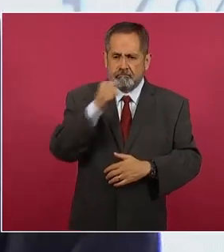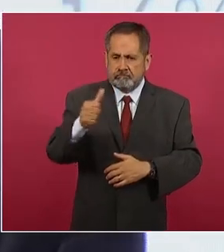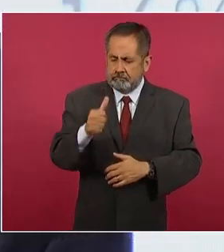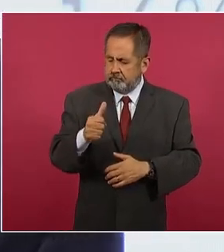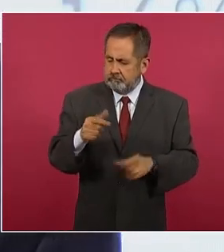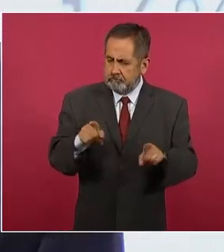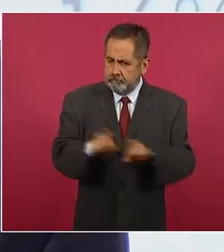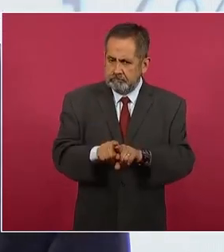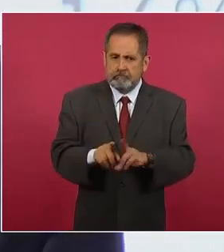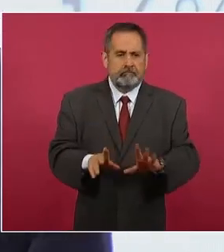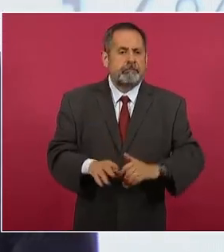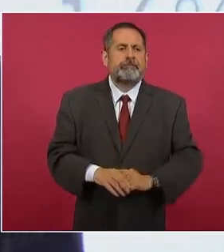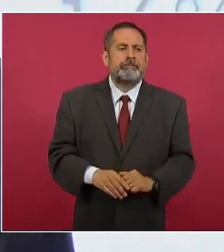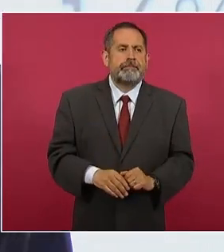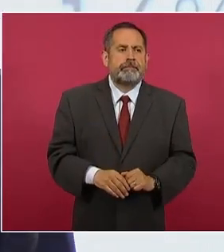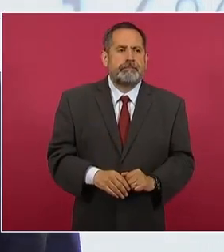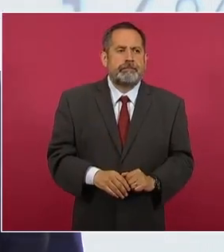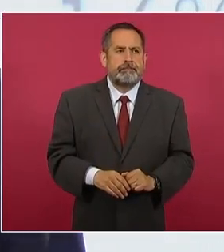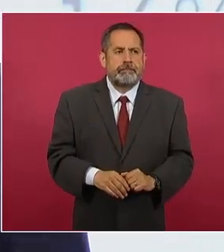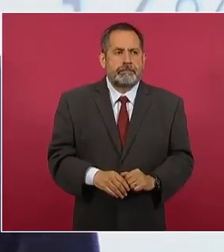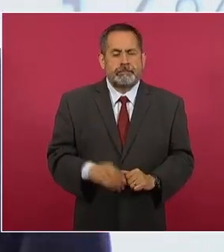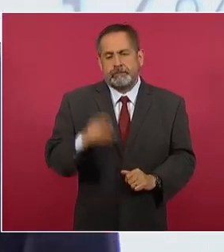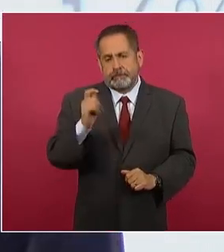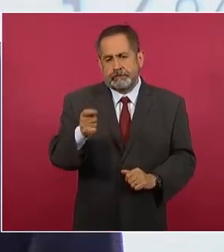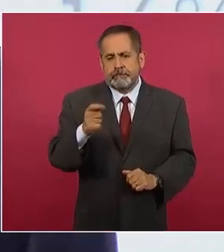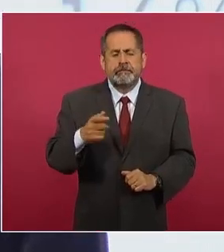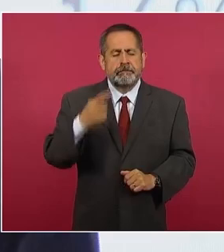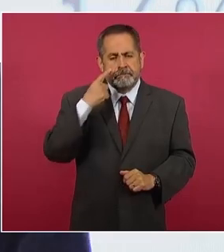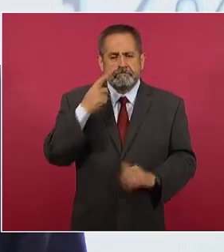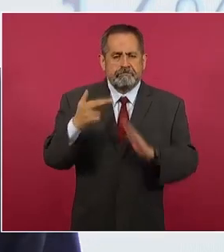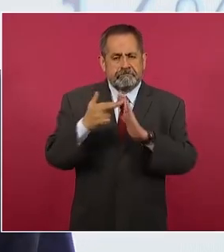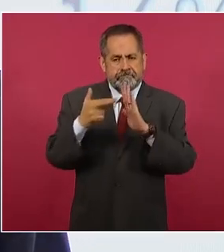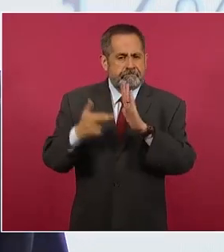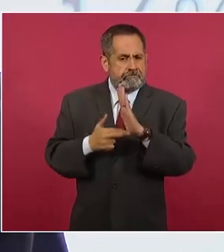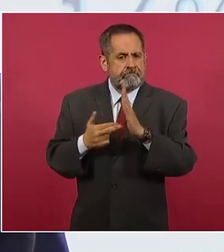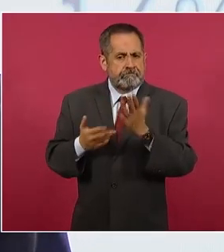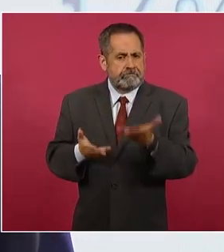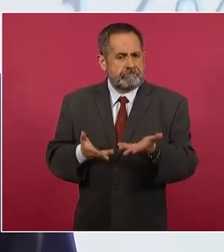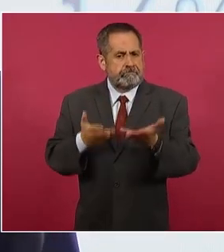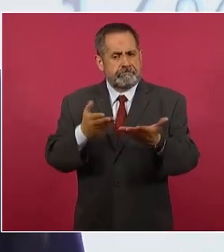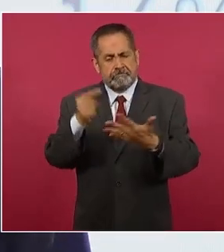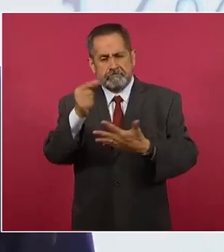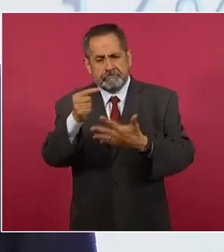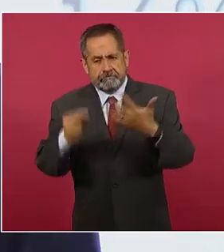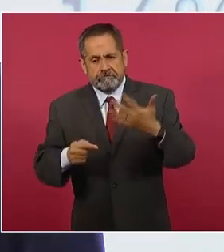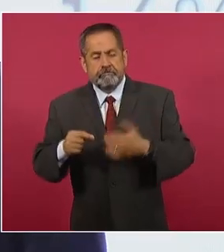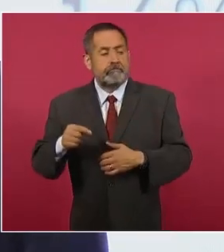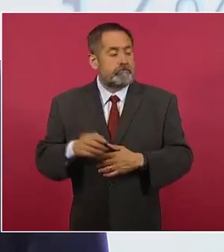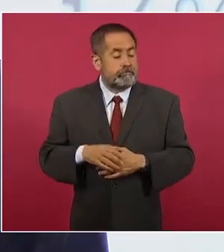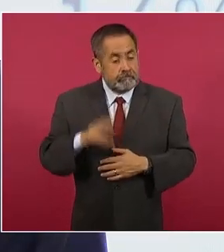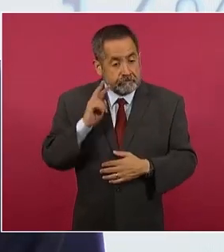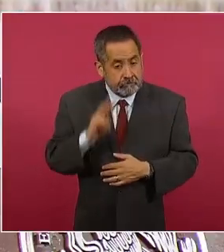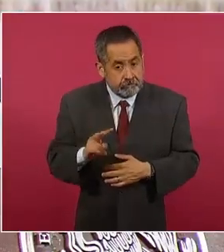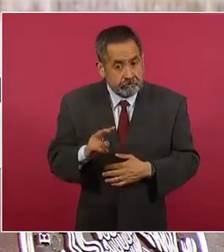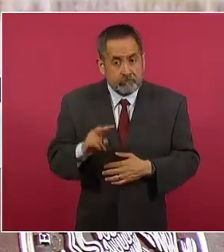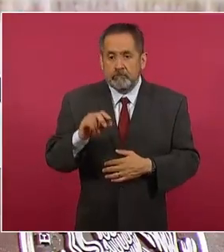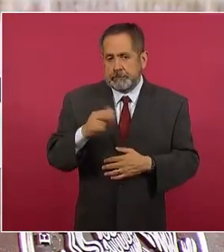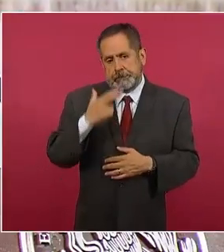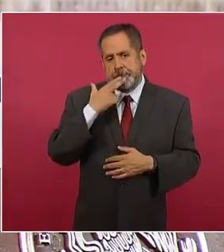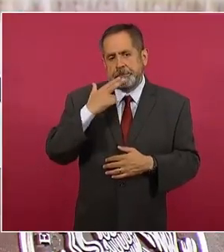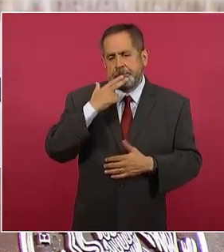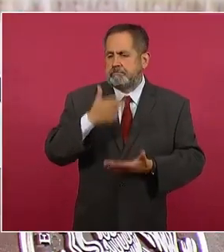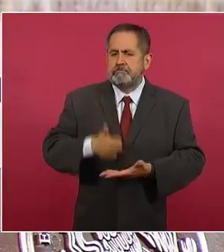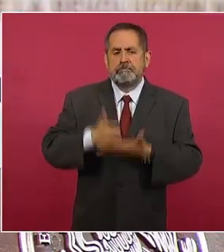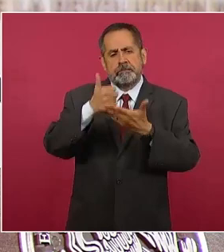recalcar que varias de las medidas de oferta que hoy parece que van a contribuir